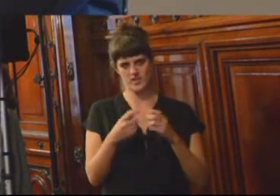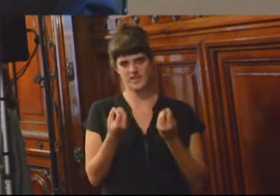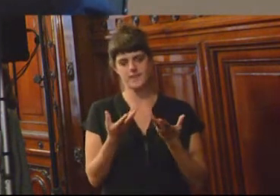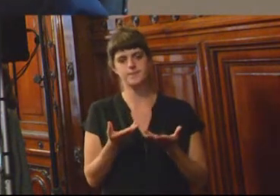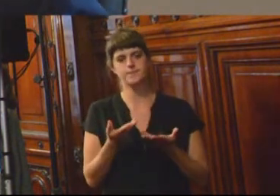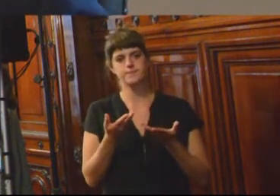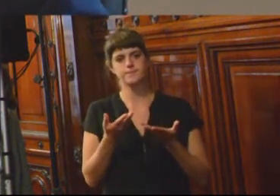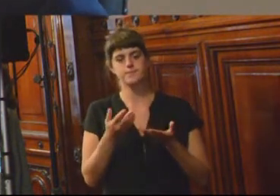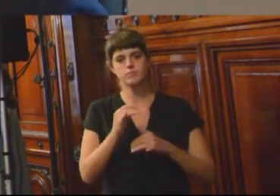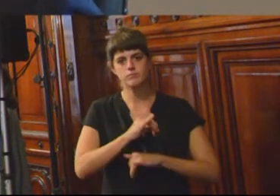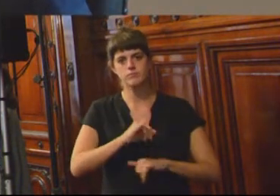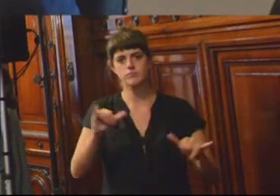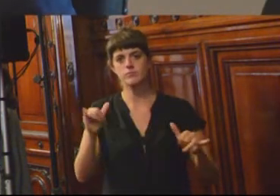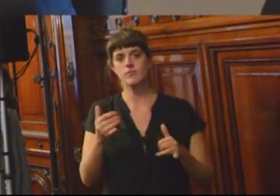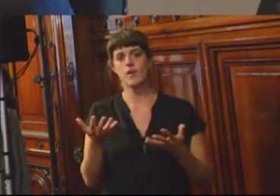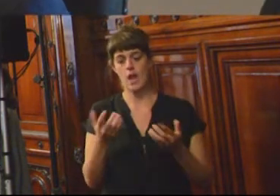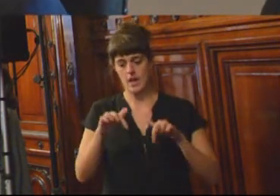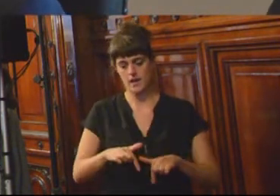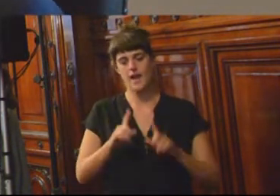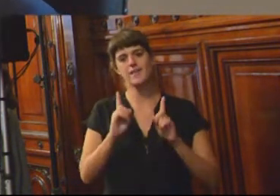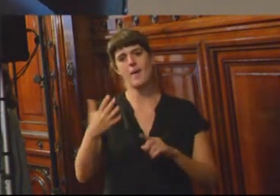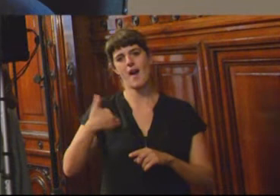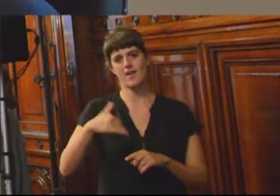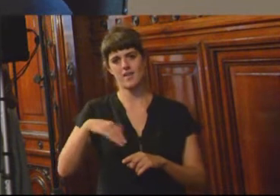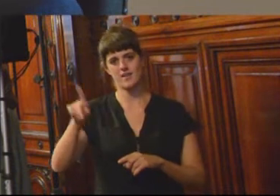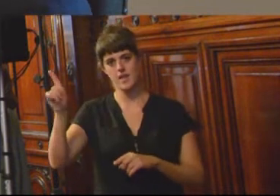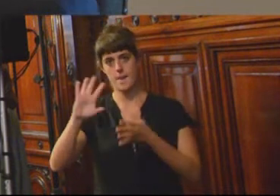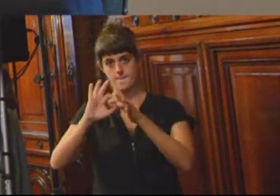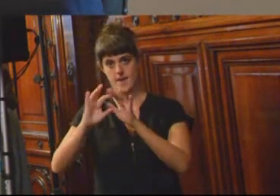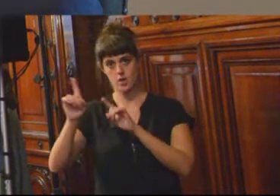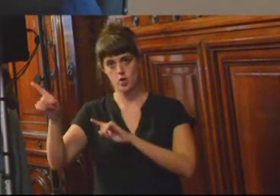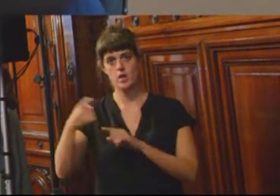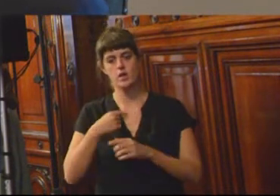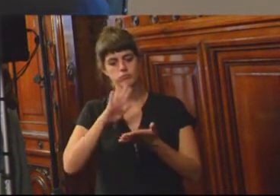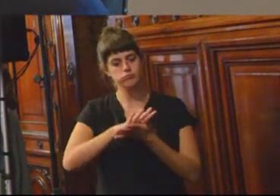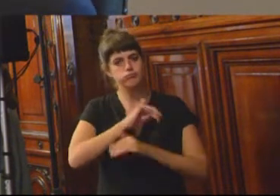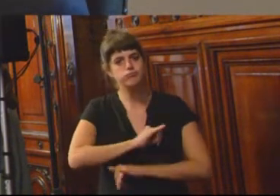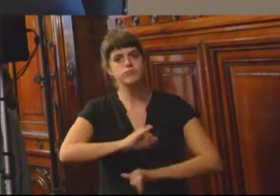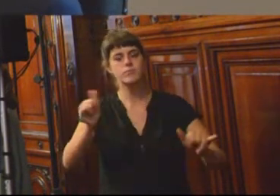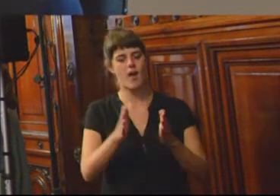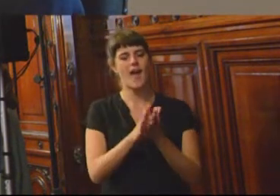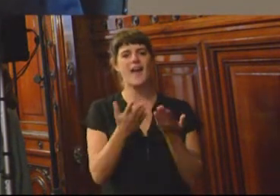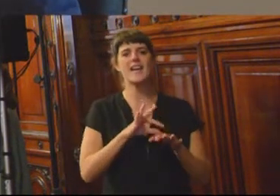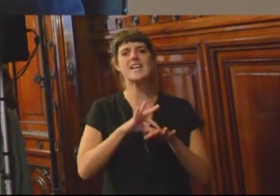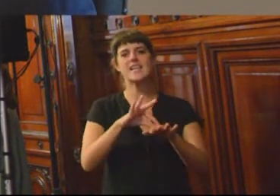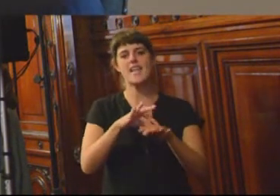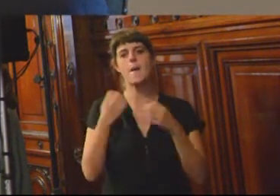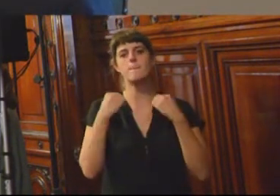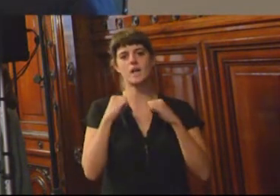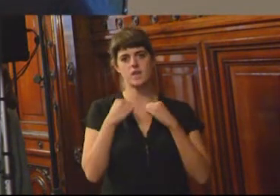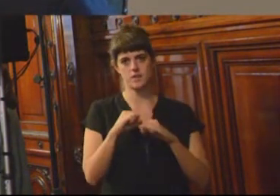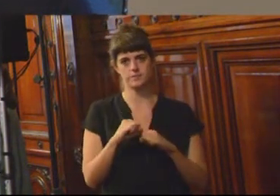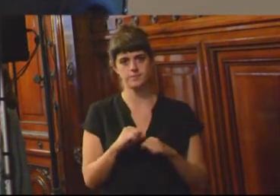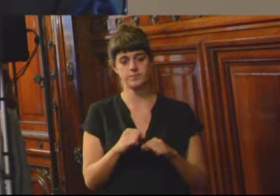acá y también en Argentina el miércoles una guía práctica. Entonces, una guía práctica